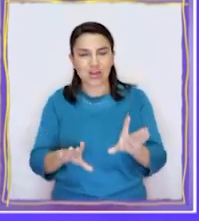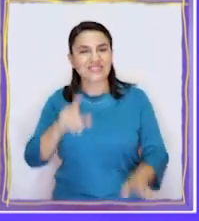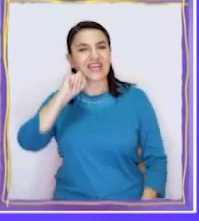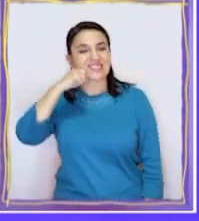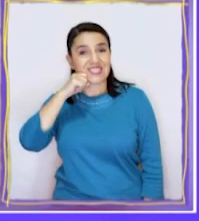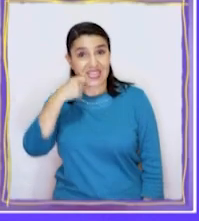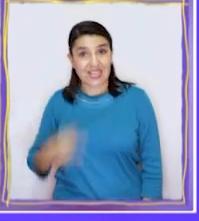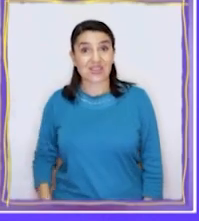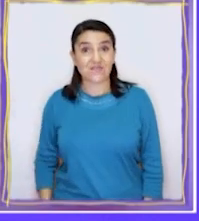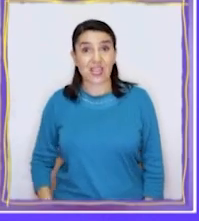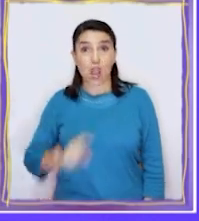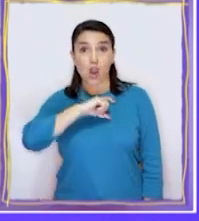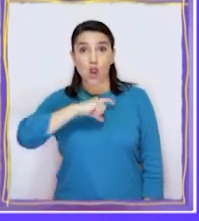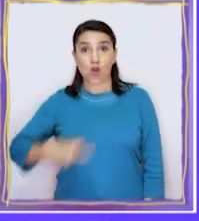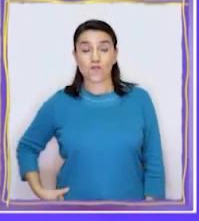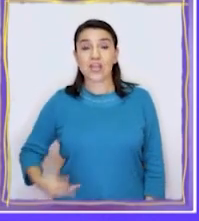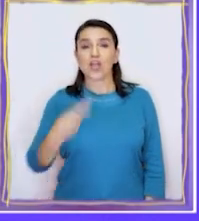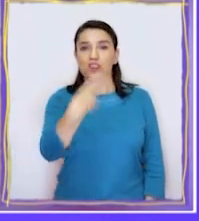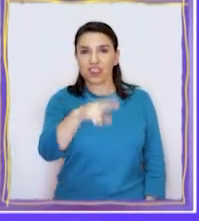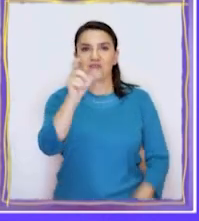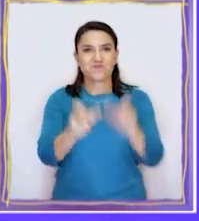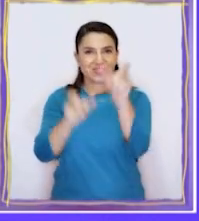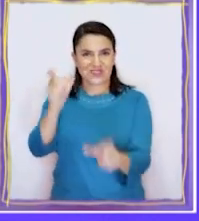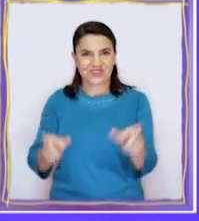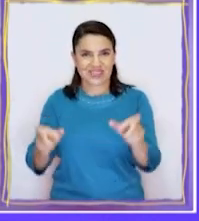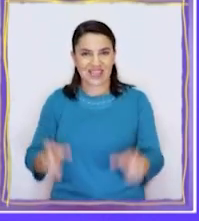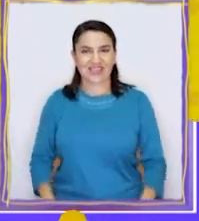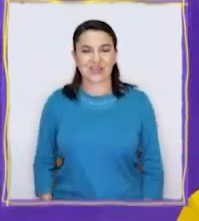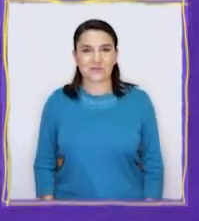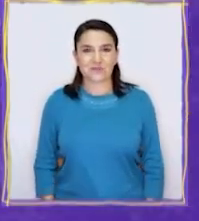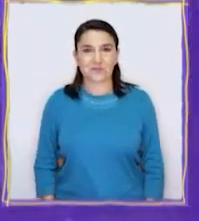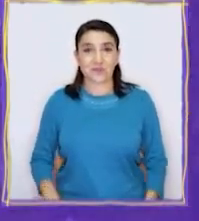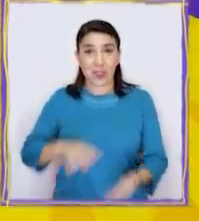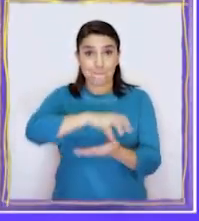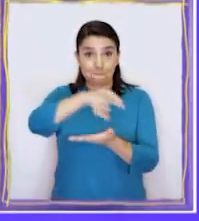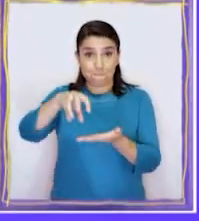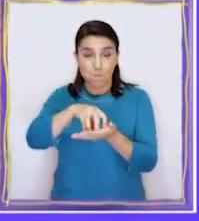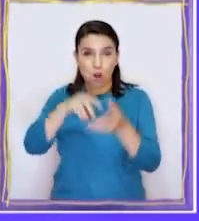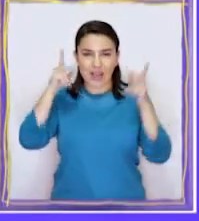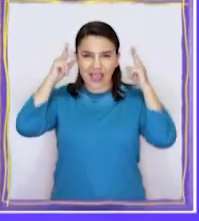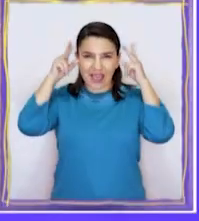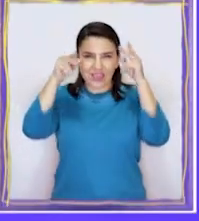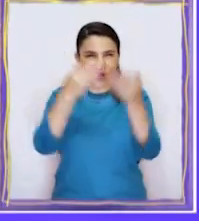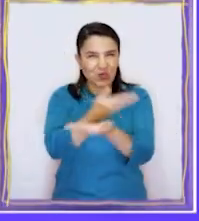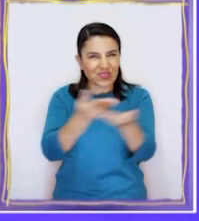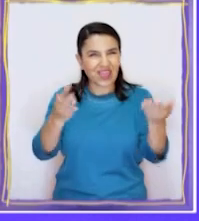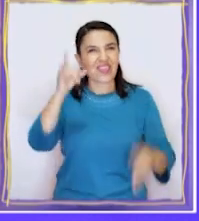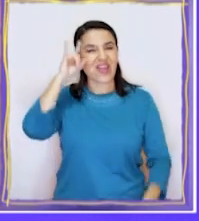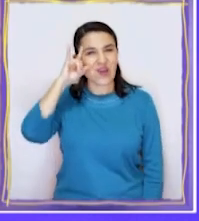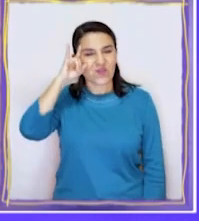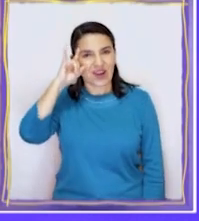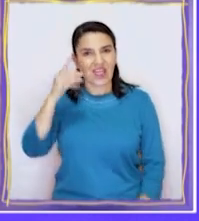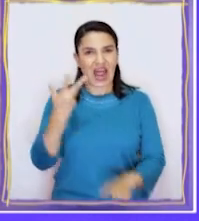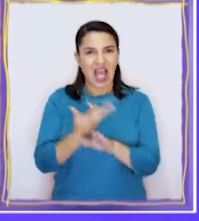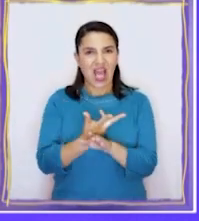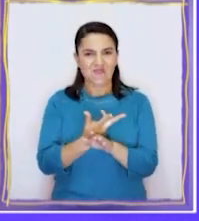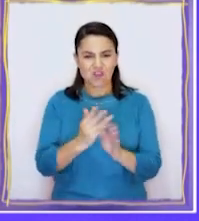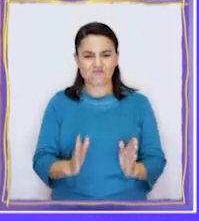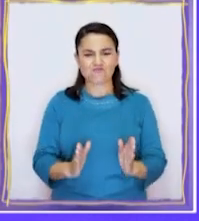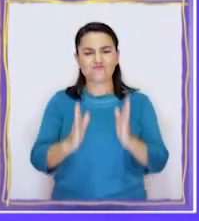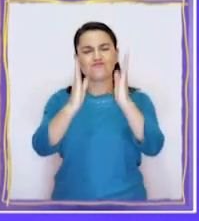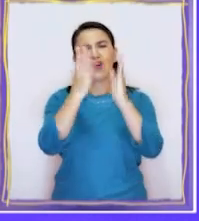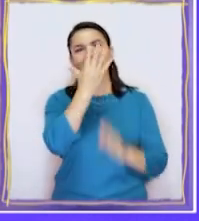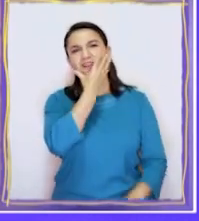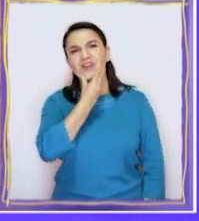democracia significa el gobierno del pueblo. En las polis de Atenas, ¿se acuerdan que tenían ese